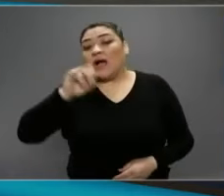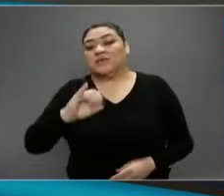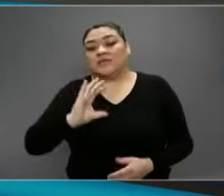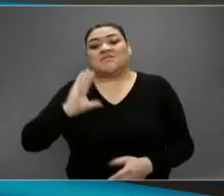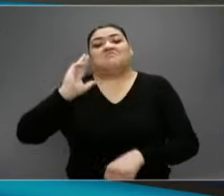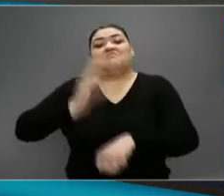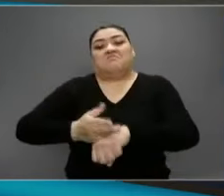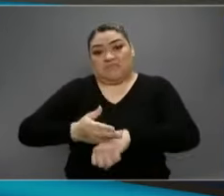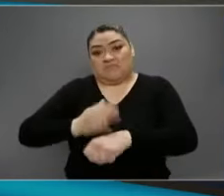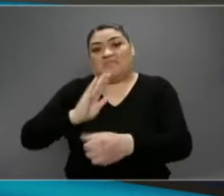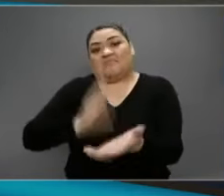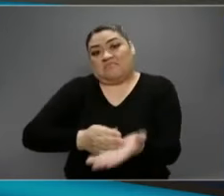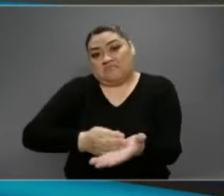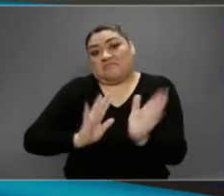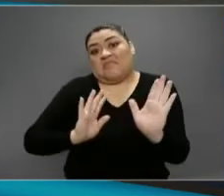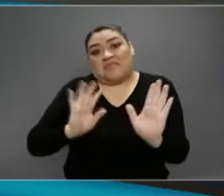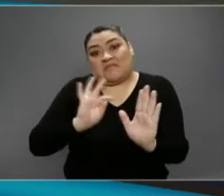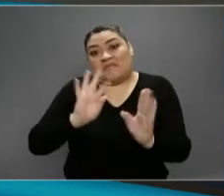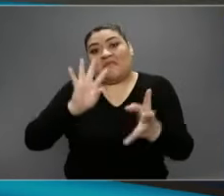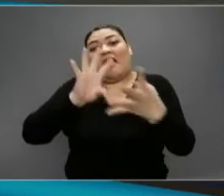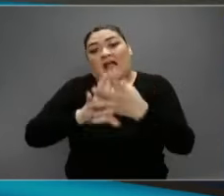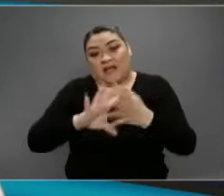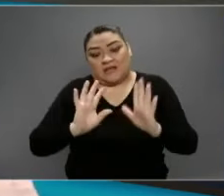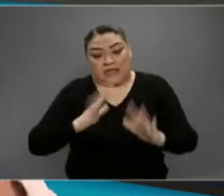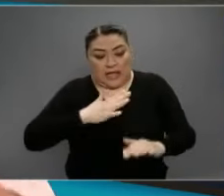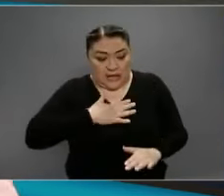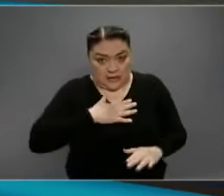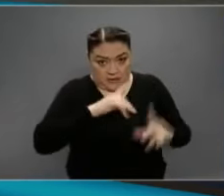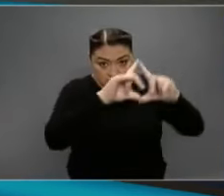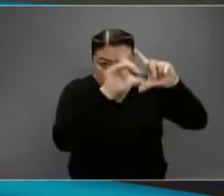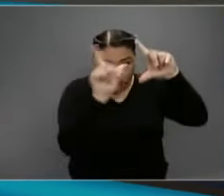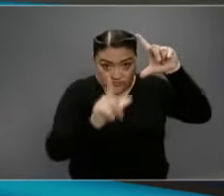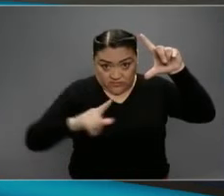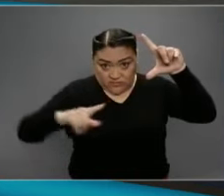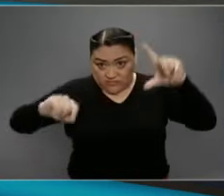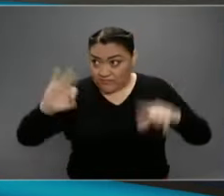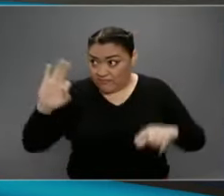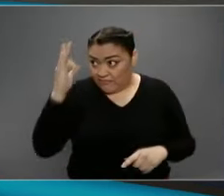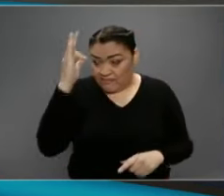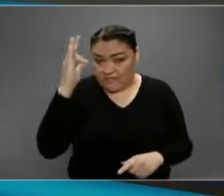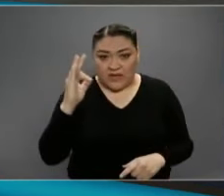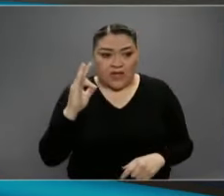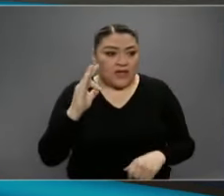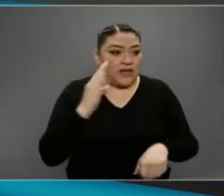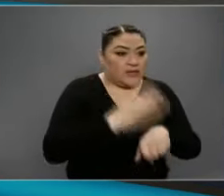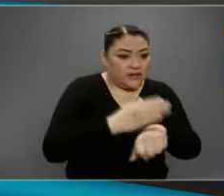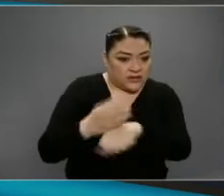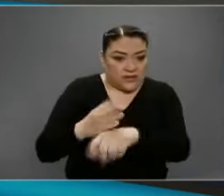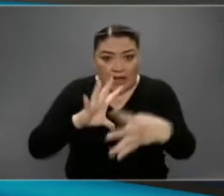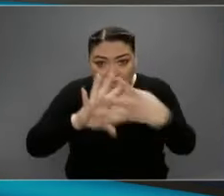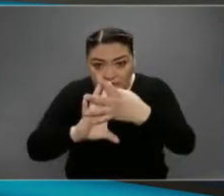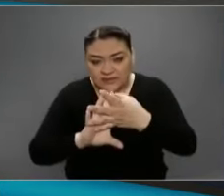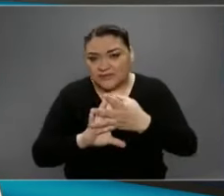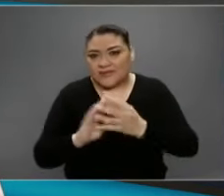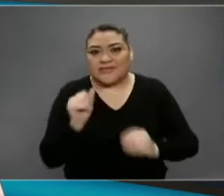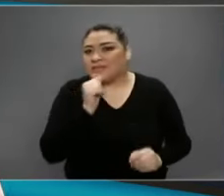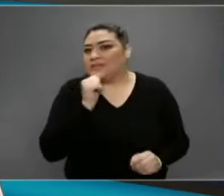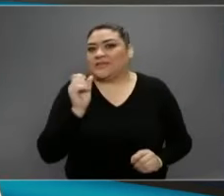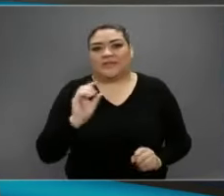como la medida que hay que tomar. Nosotros no lo consideramos a nivel nacional porque eso ya sería